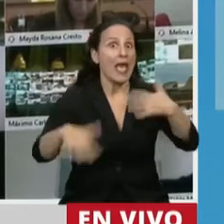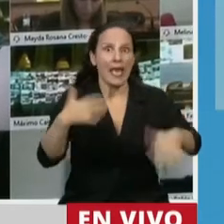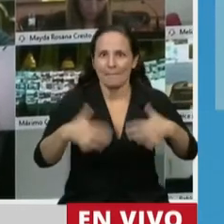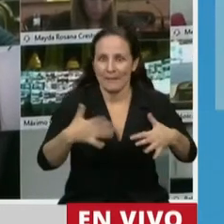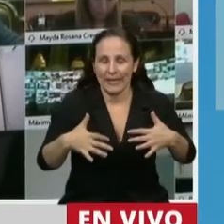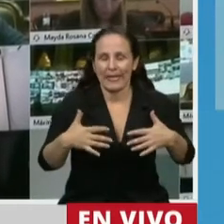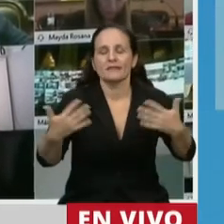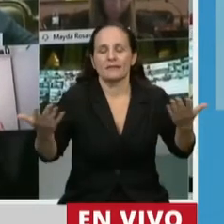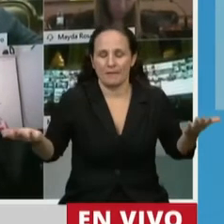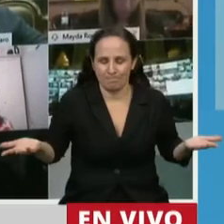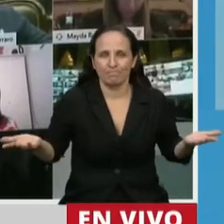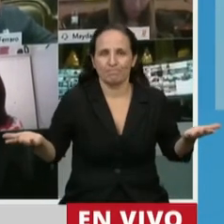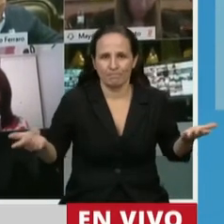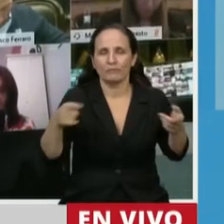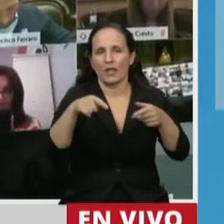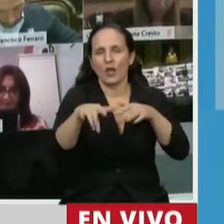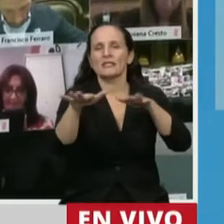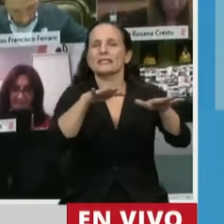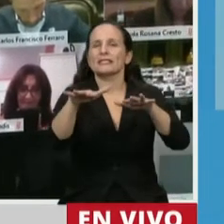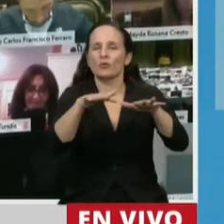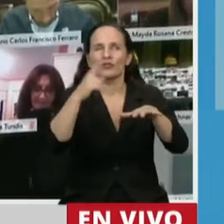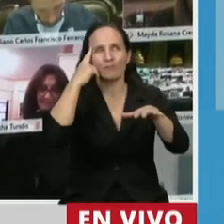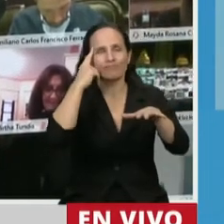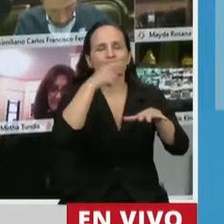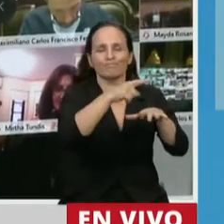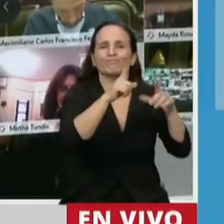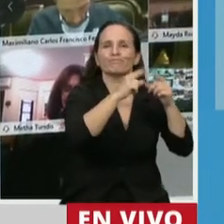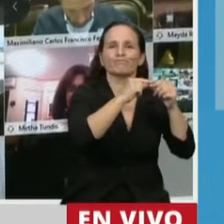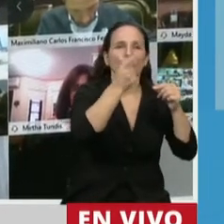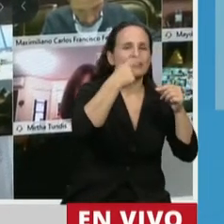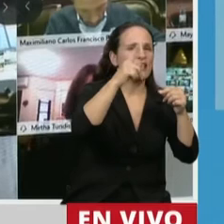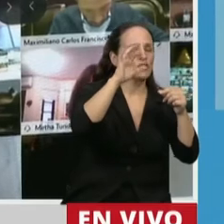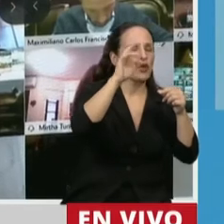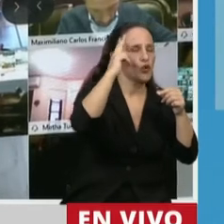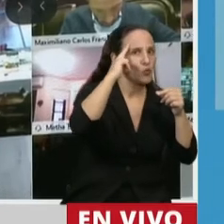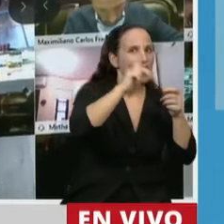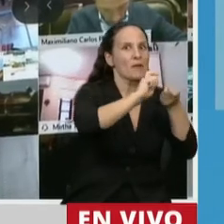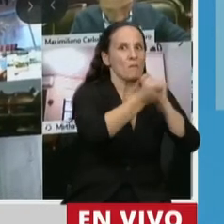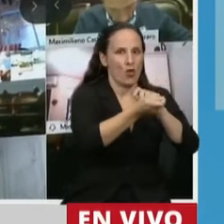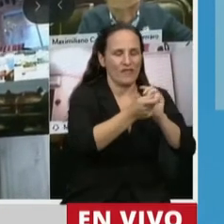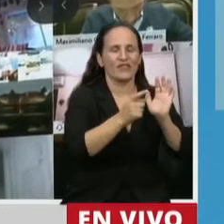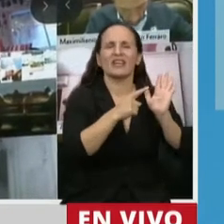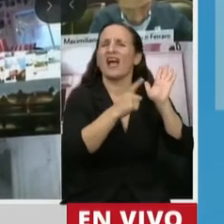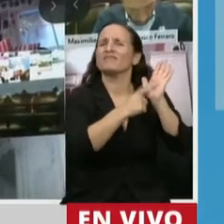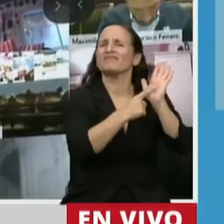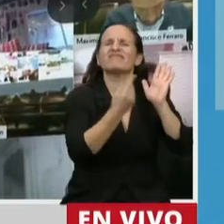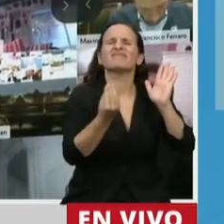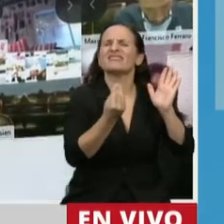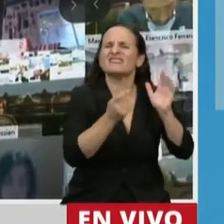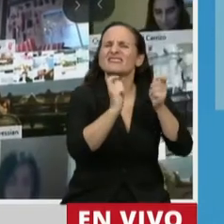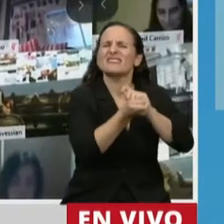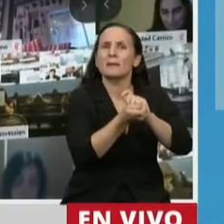estamos ante la situación de modificar el artículo 109. Modificarlo de tal manera de poder